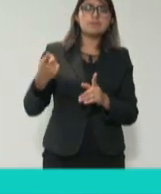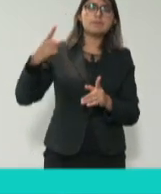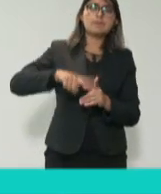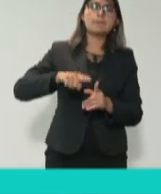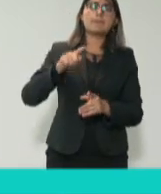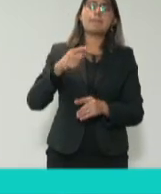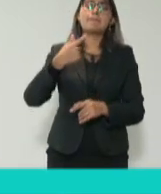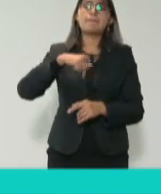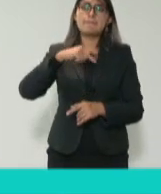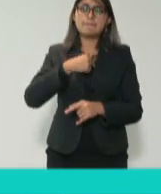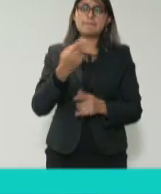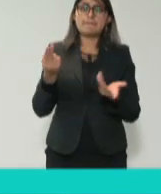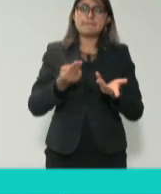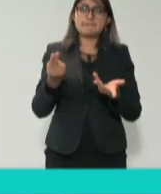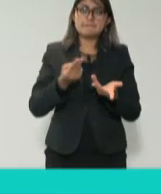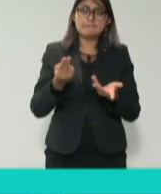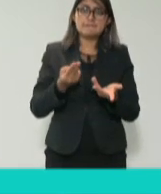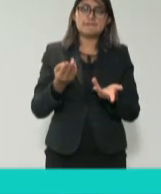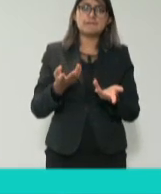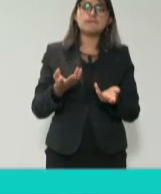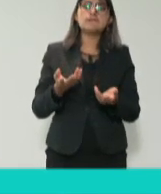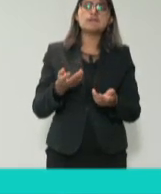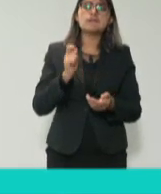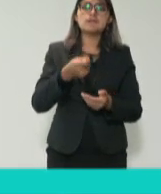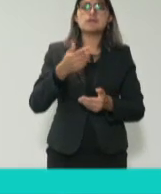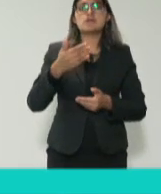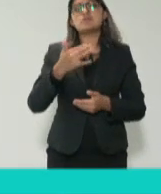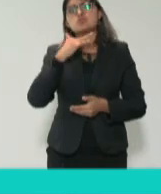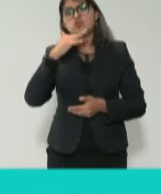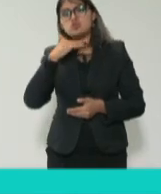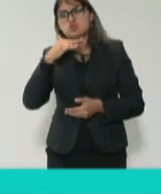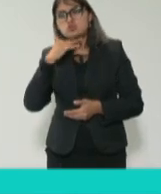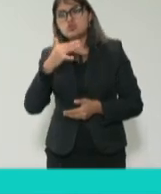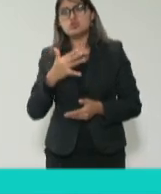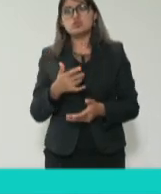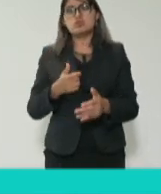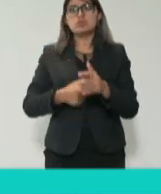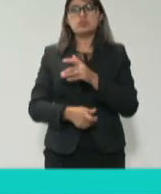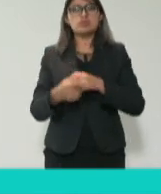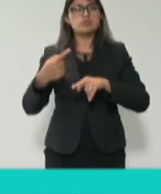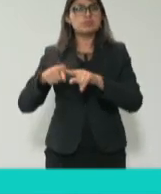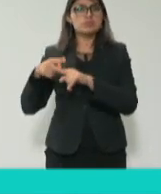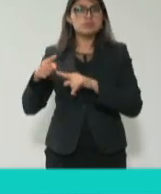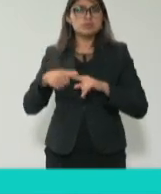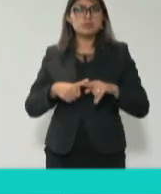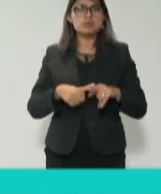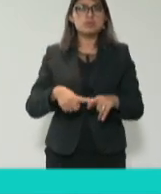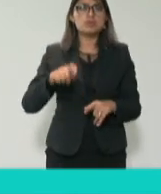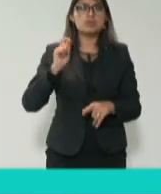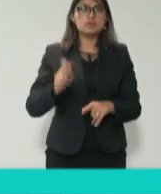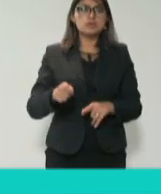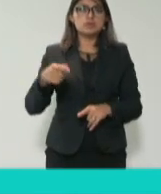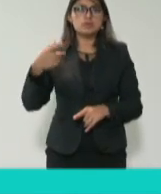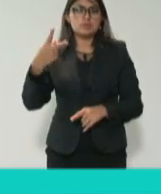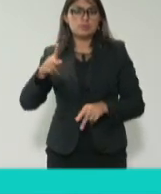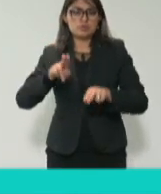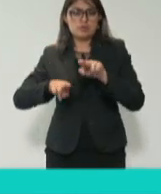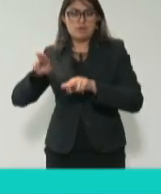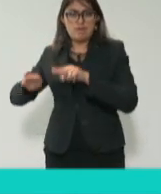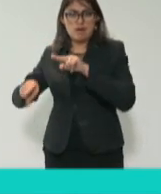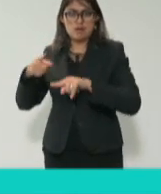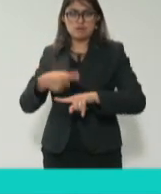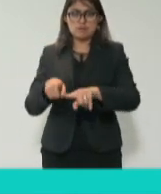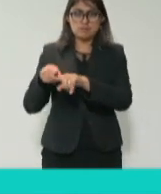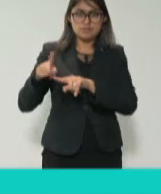entre otras cosas a reducir considerablemente la corrupción y el soborno, pero dice a crear a todos los niveles, instituciones eficaces